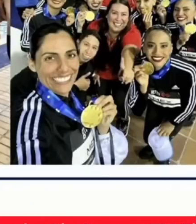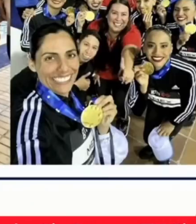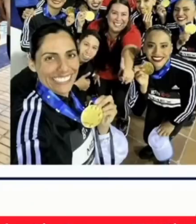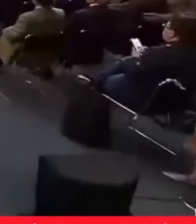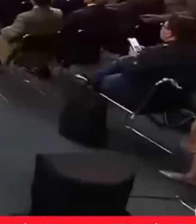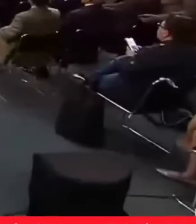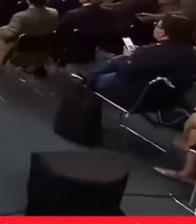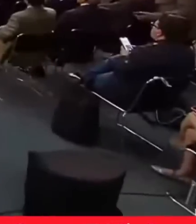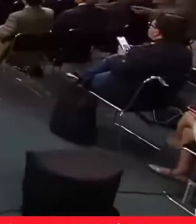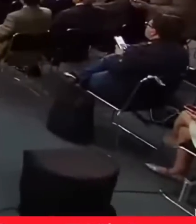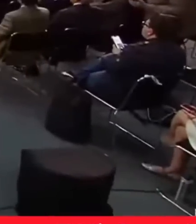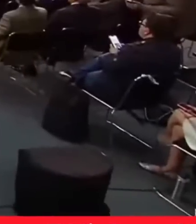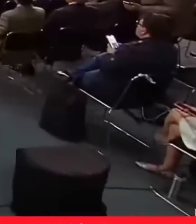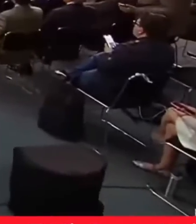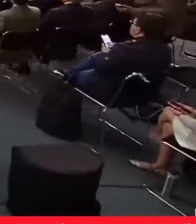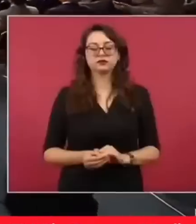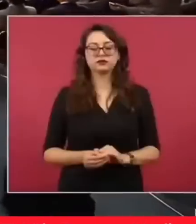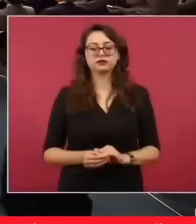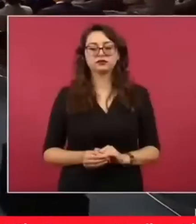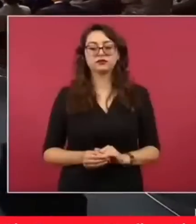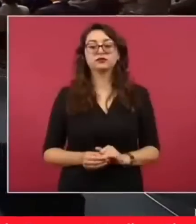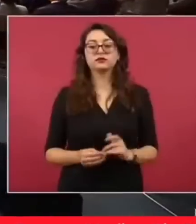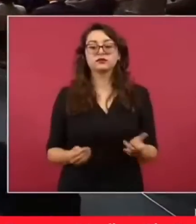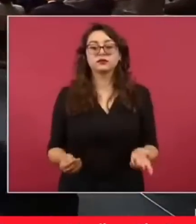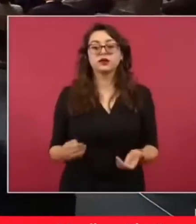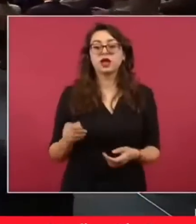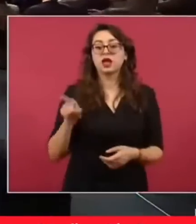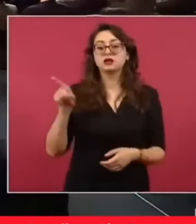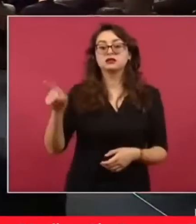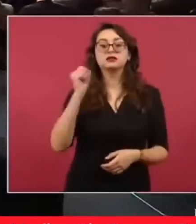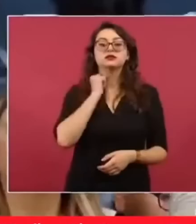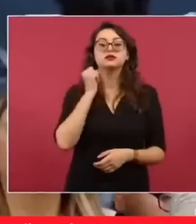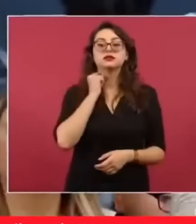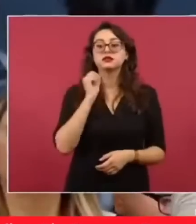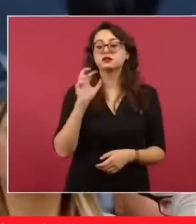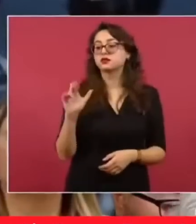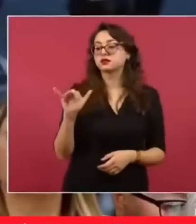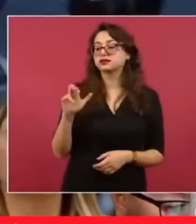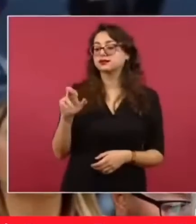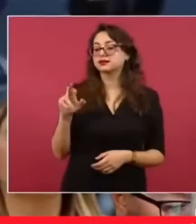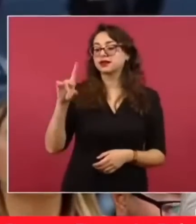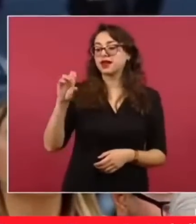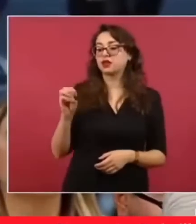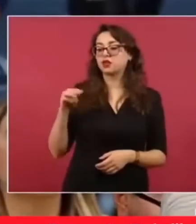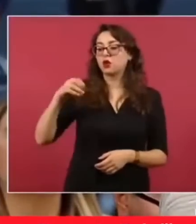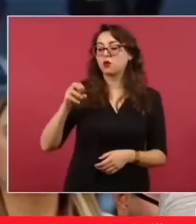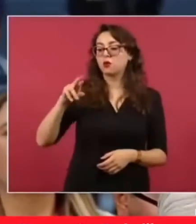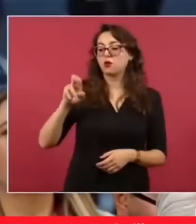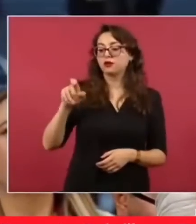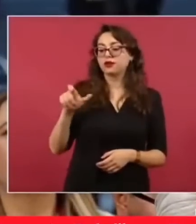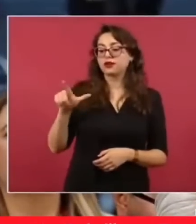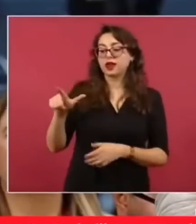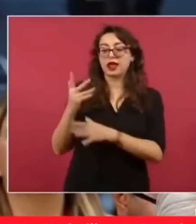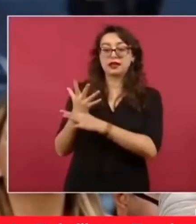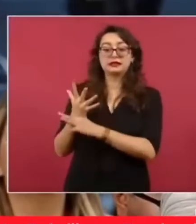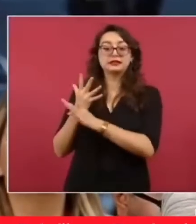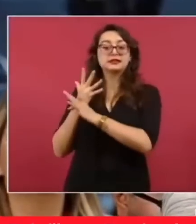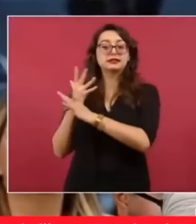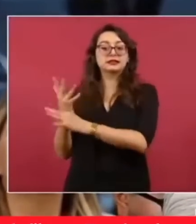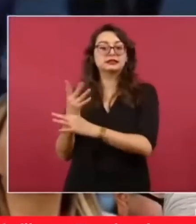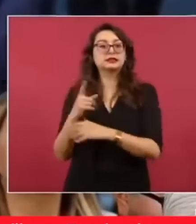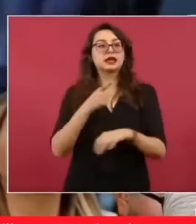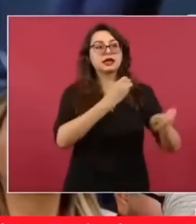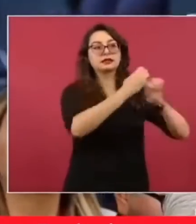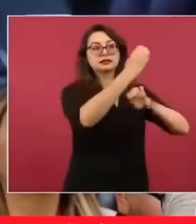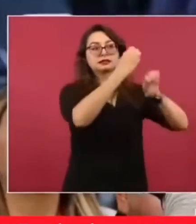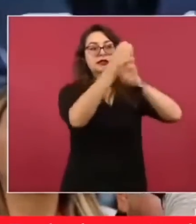Cuarta Transformación están apoyando descaradamente, son sus palabras, aspirantes a la presidencia con mítines de alrededor de 10, 30 mil